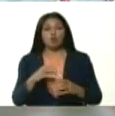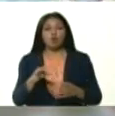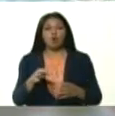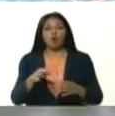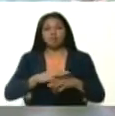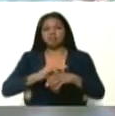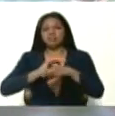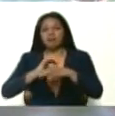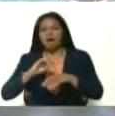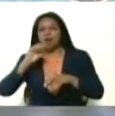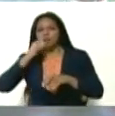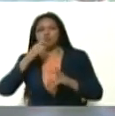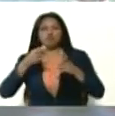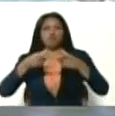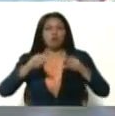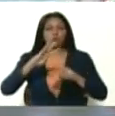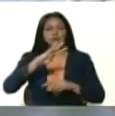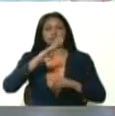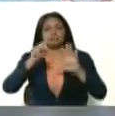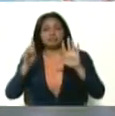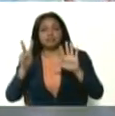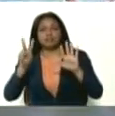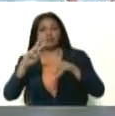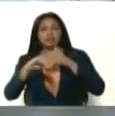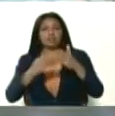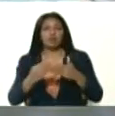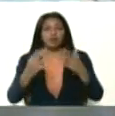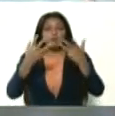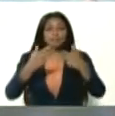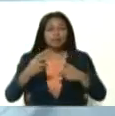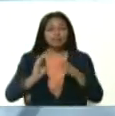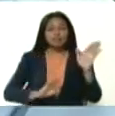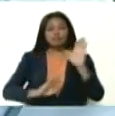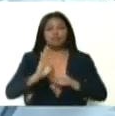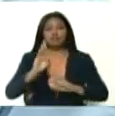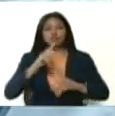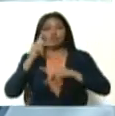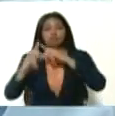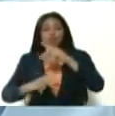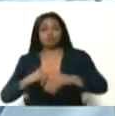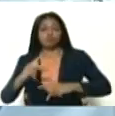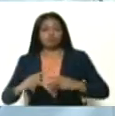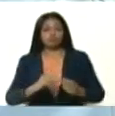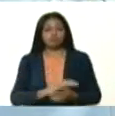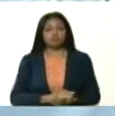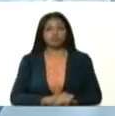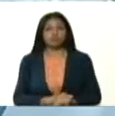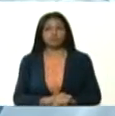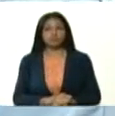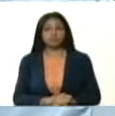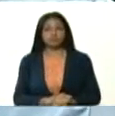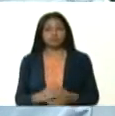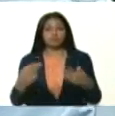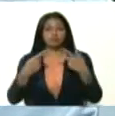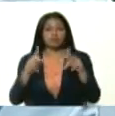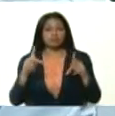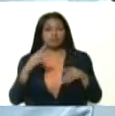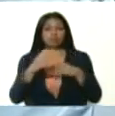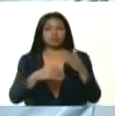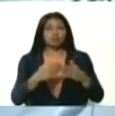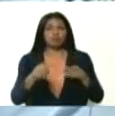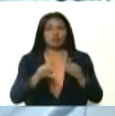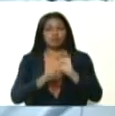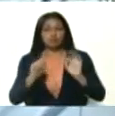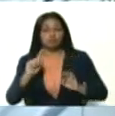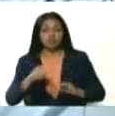estados y 46 pequeñas y medianas empresas con un alto potencial de producción. Esto nos permite, bueno, aproximar la proteína